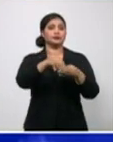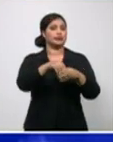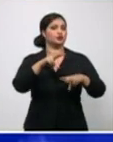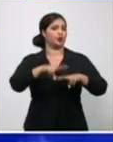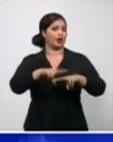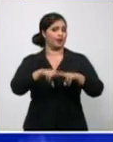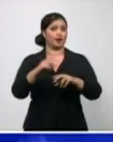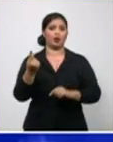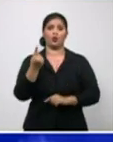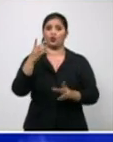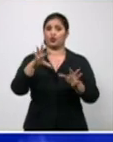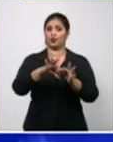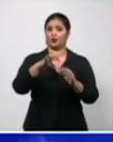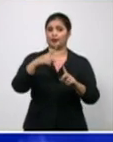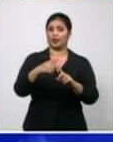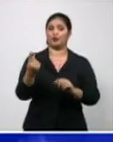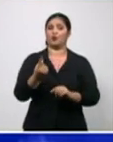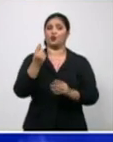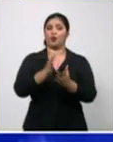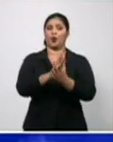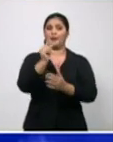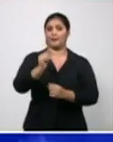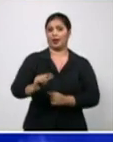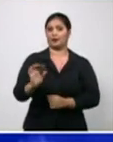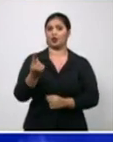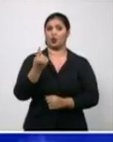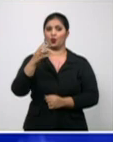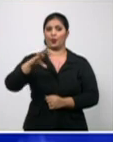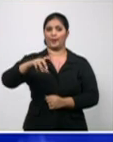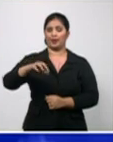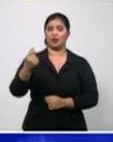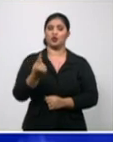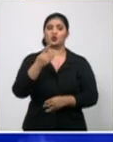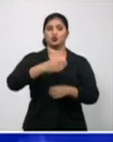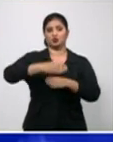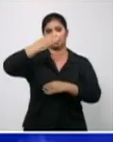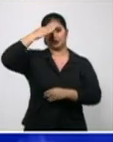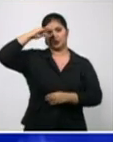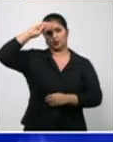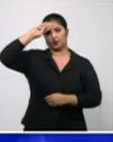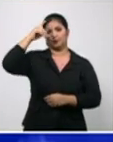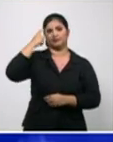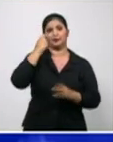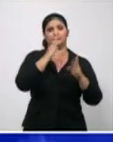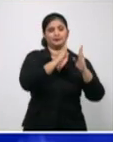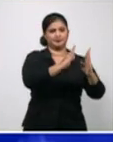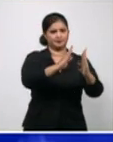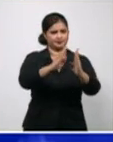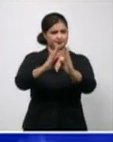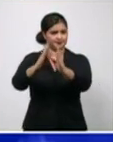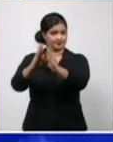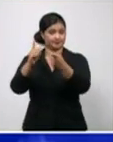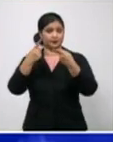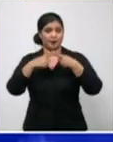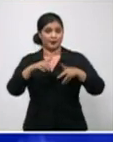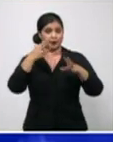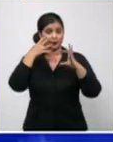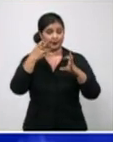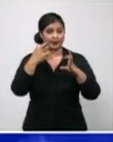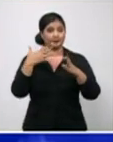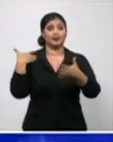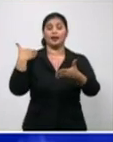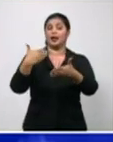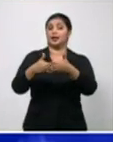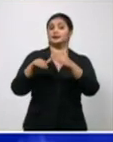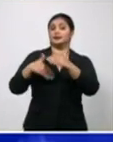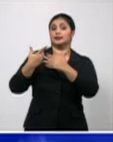Guantánamo uno de Mayabeque uno de Pinar y uno de Santiago de Cuba pero como importante es que hasta el día de ayer Guantánamo se